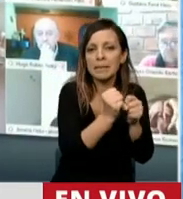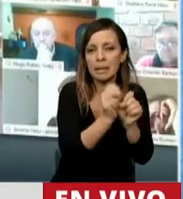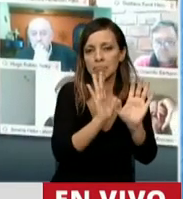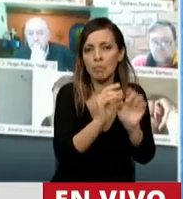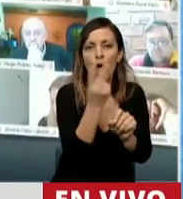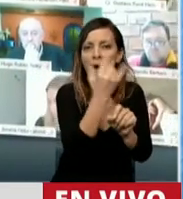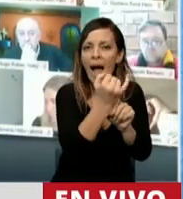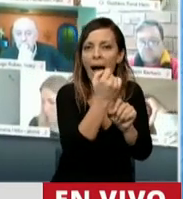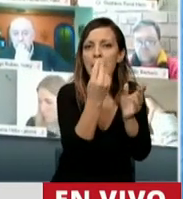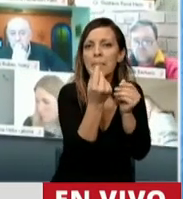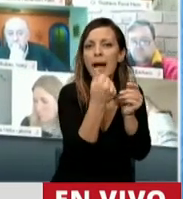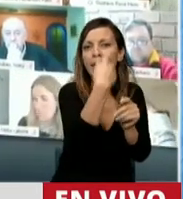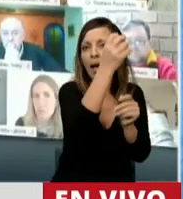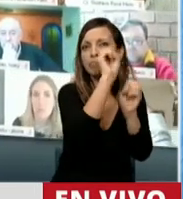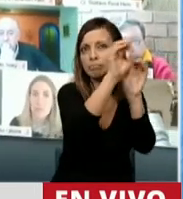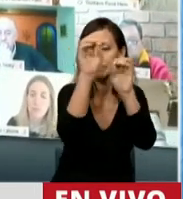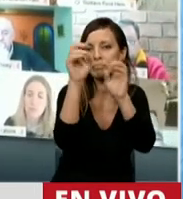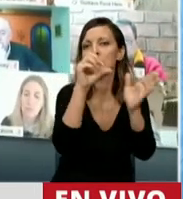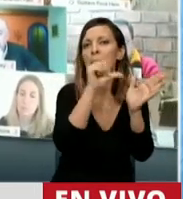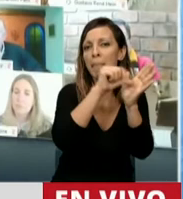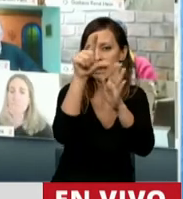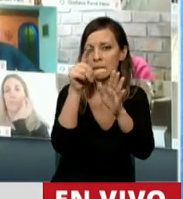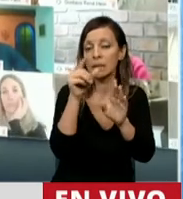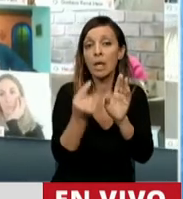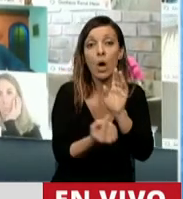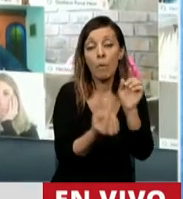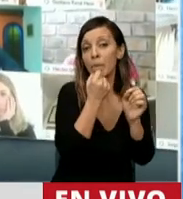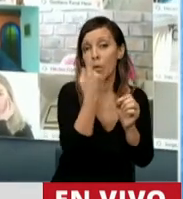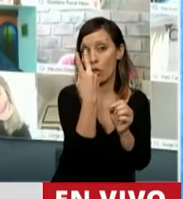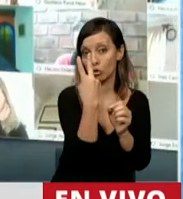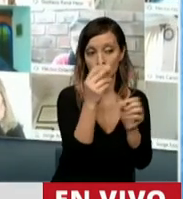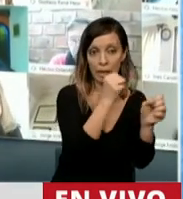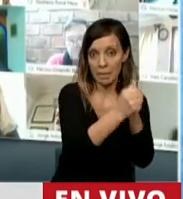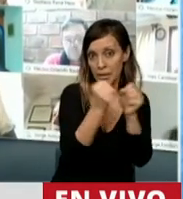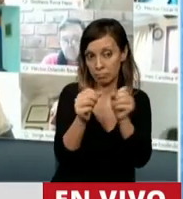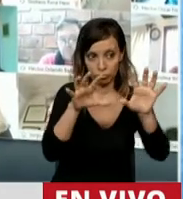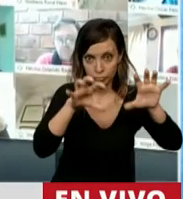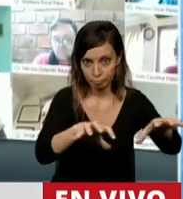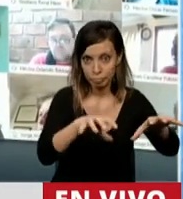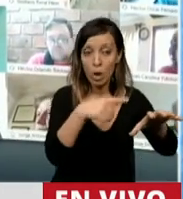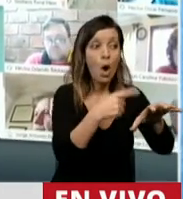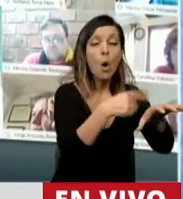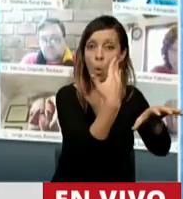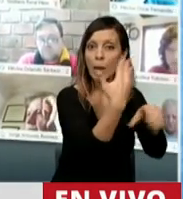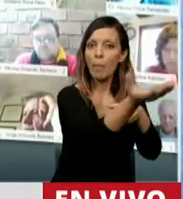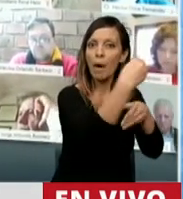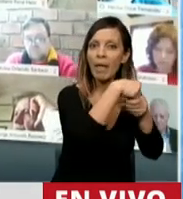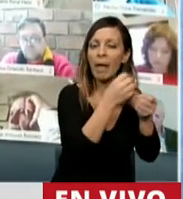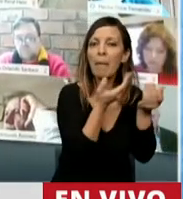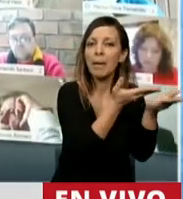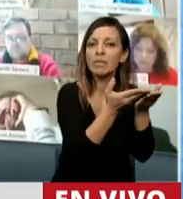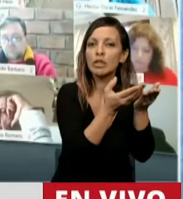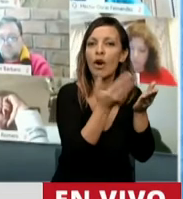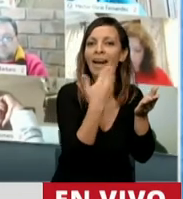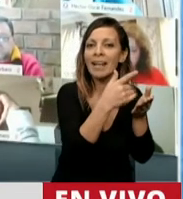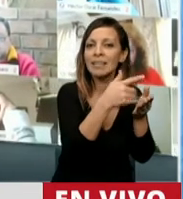activos en el exterior. Una, por haber entrado ahora, va a poder beneficiarse con la moratoria. La otra,